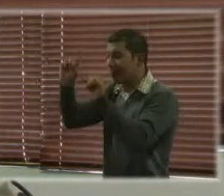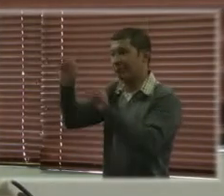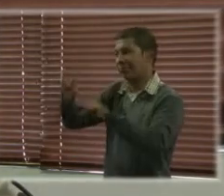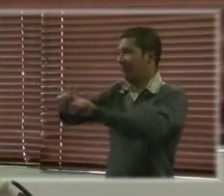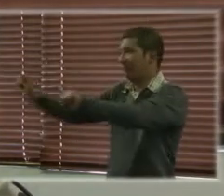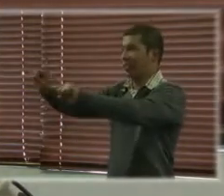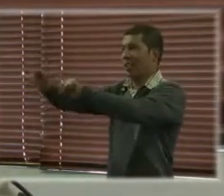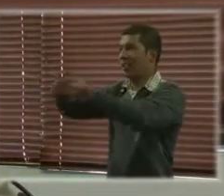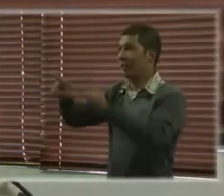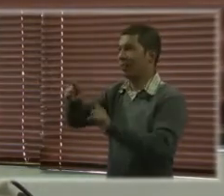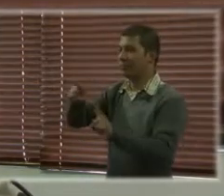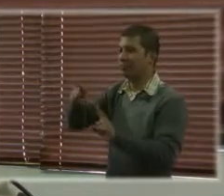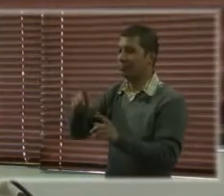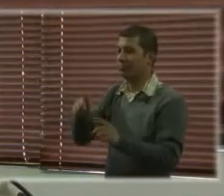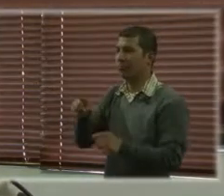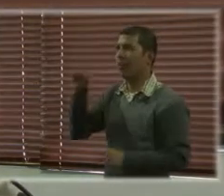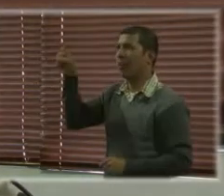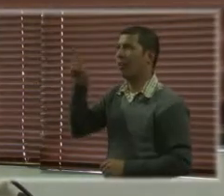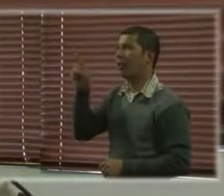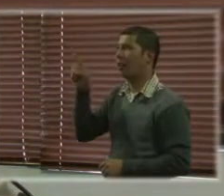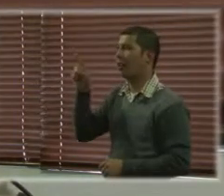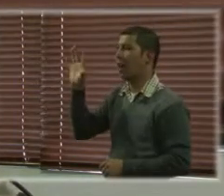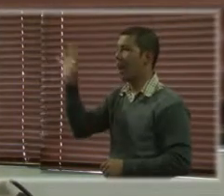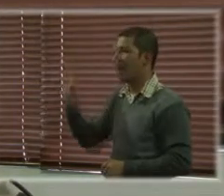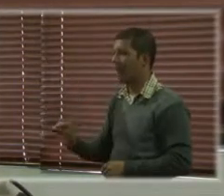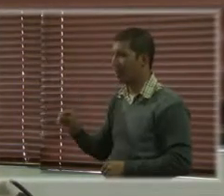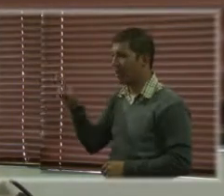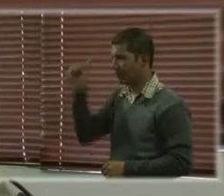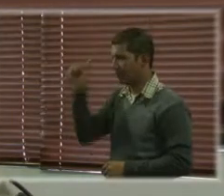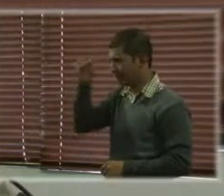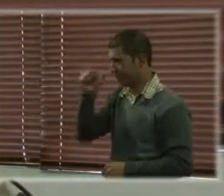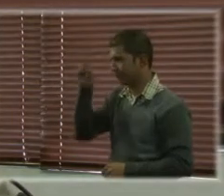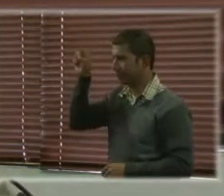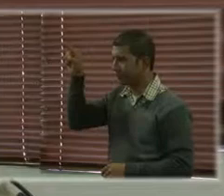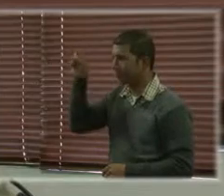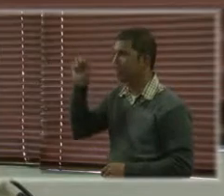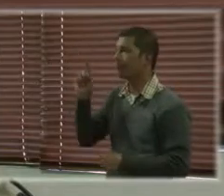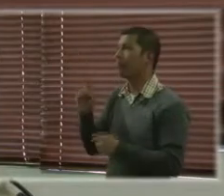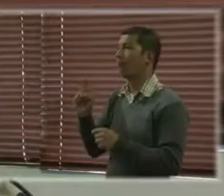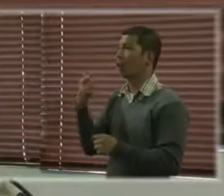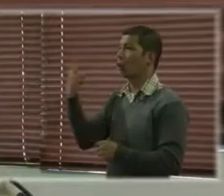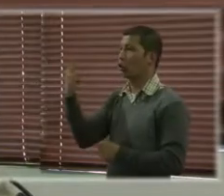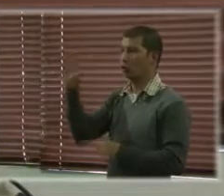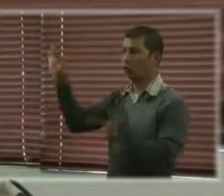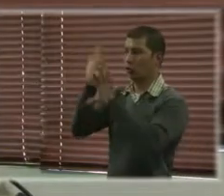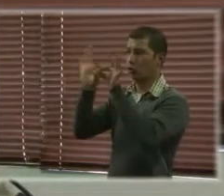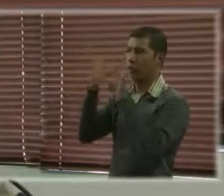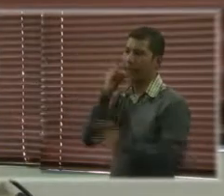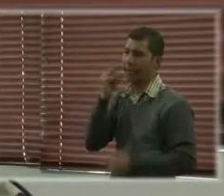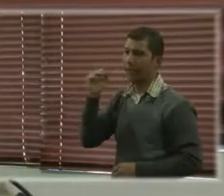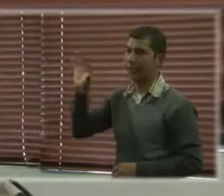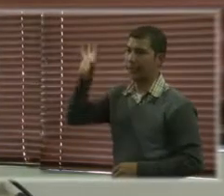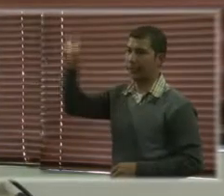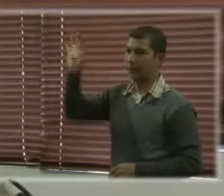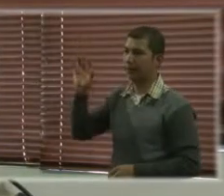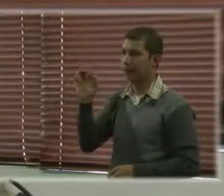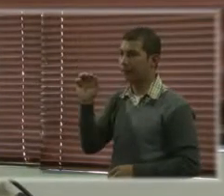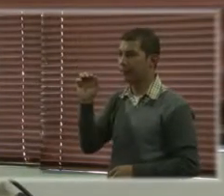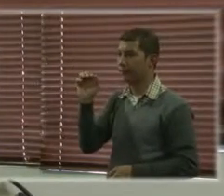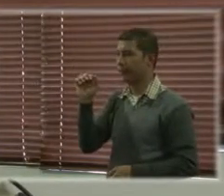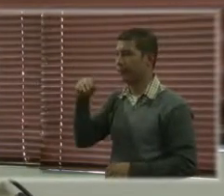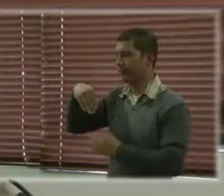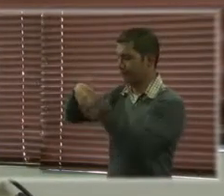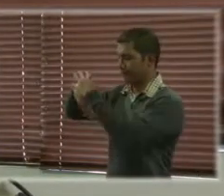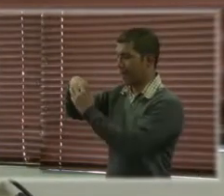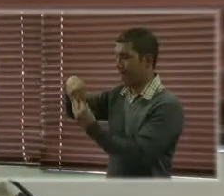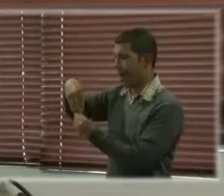distintos también, hay una en África, no hay un par que están en África, esta que se da dentro